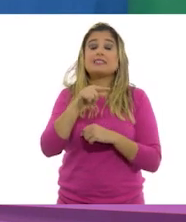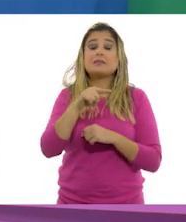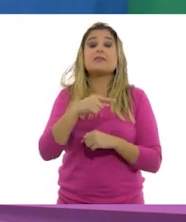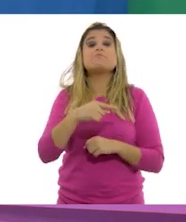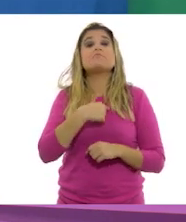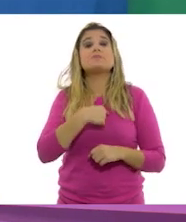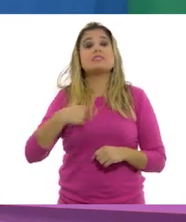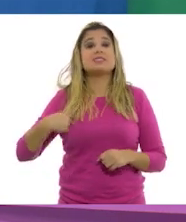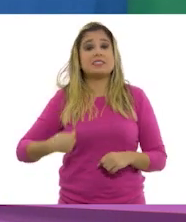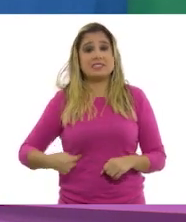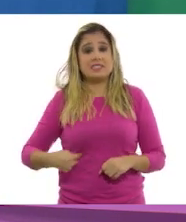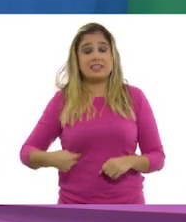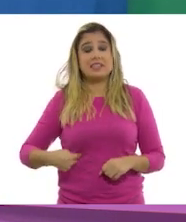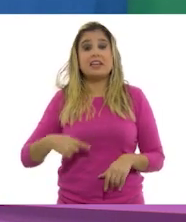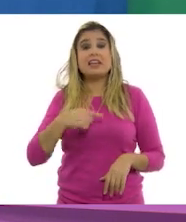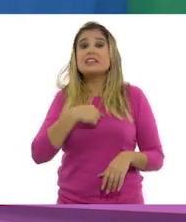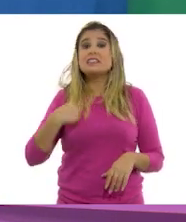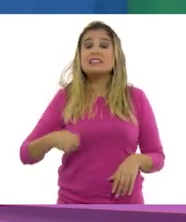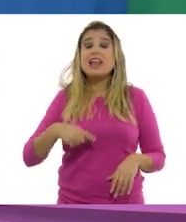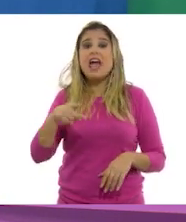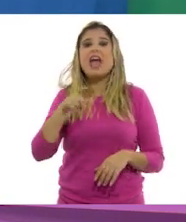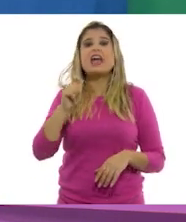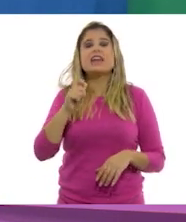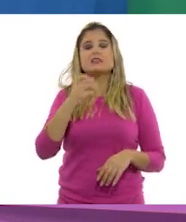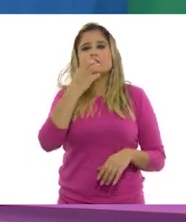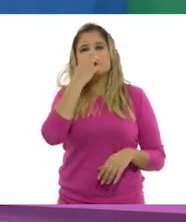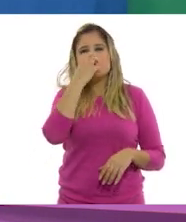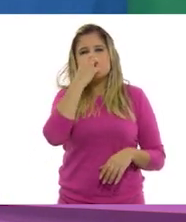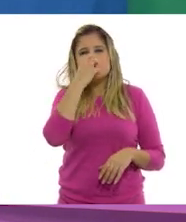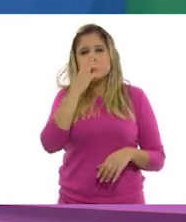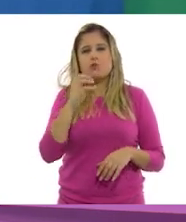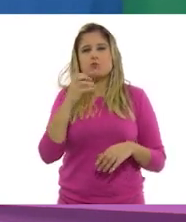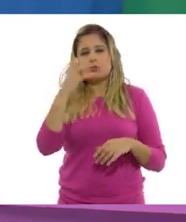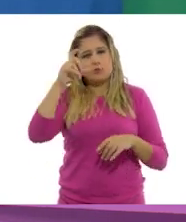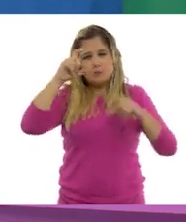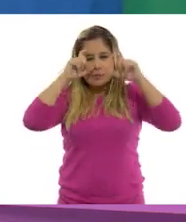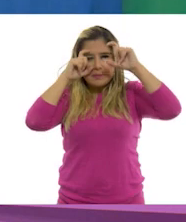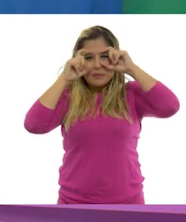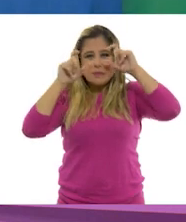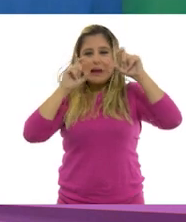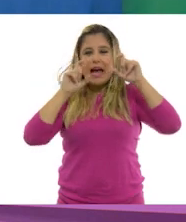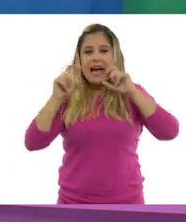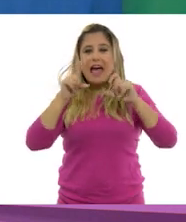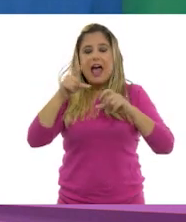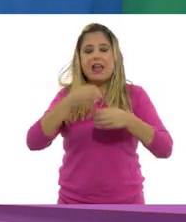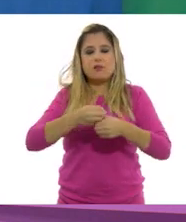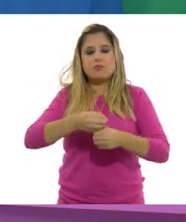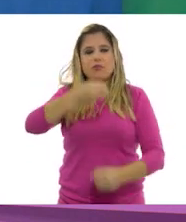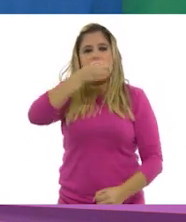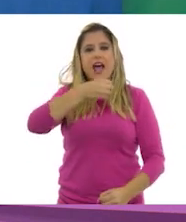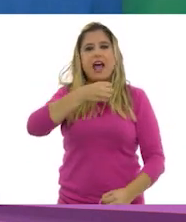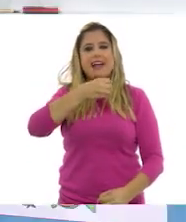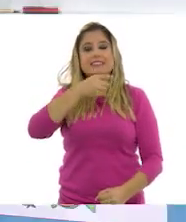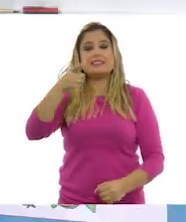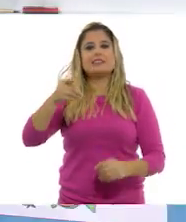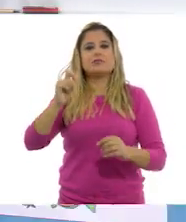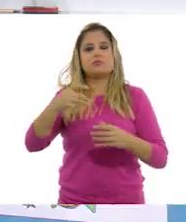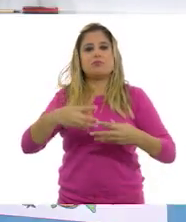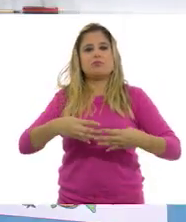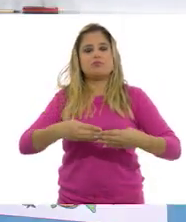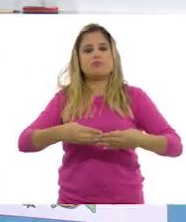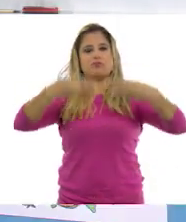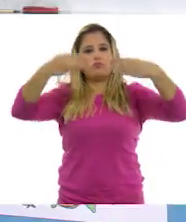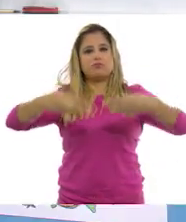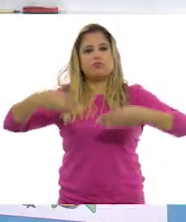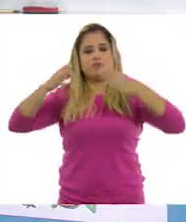China. Muy bien. Donde vive el oso panda que come bambú y allí se construyó la gran muralla china. Ok, entonces aquí en país voy a poner